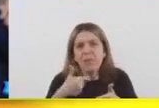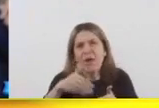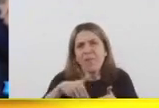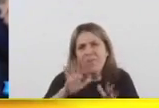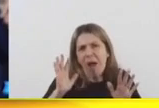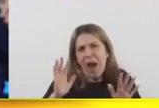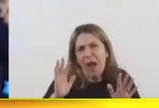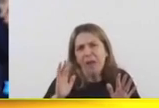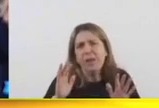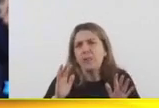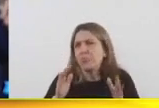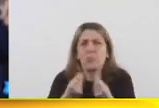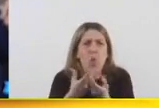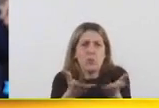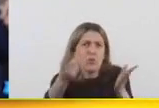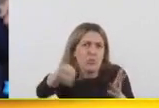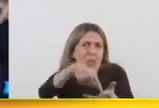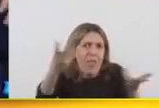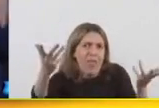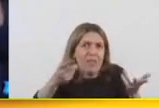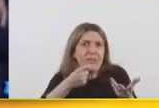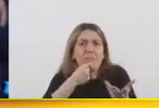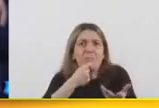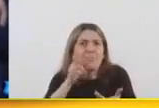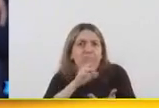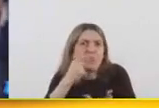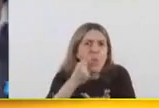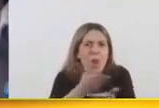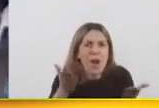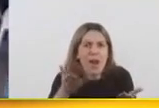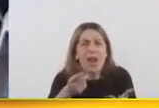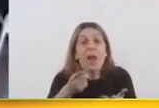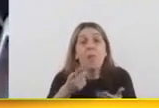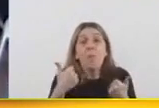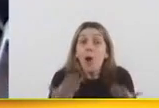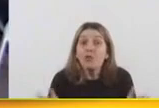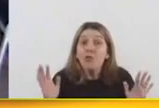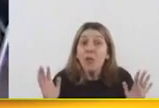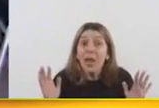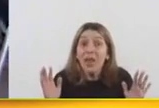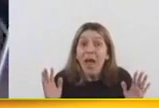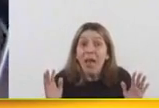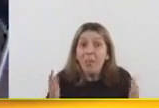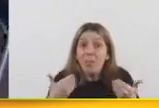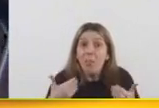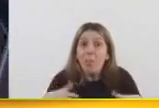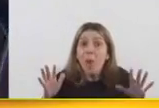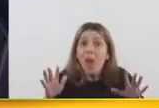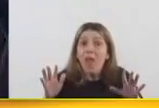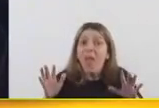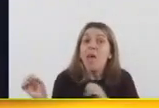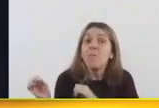muchos de ustedes y muchas de ustedes tengan la posibilidad de tener un